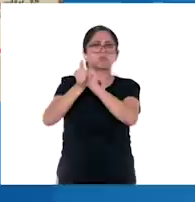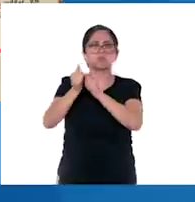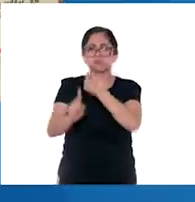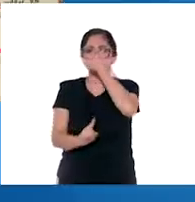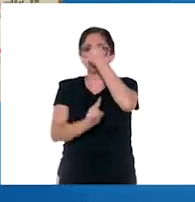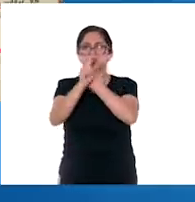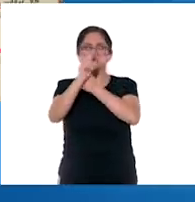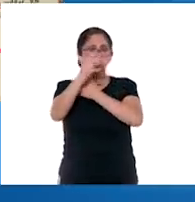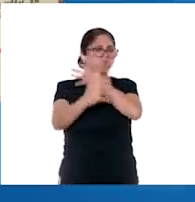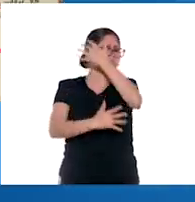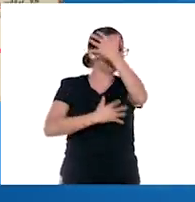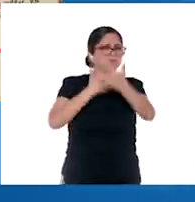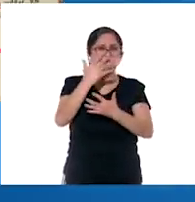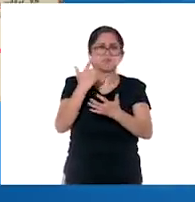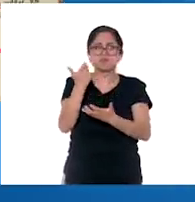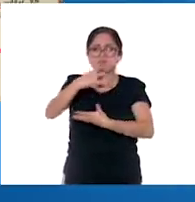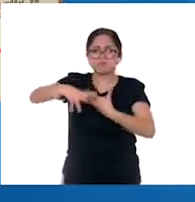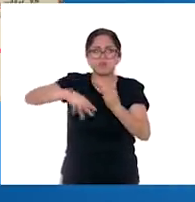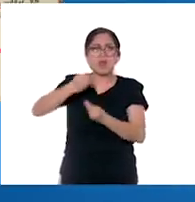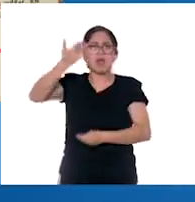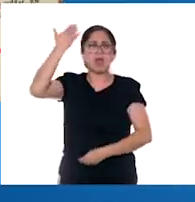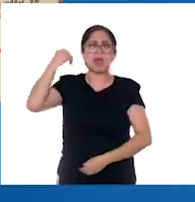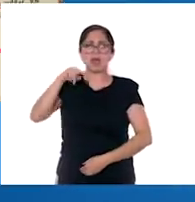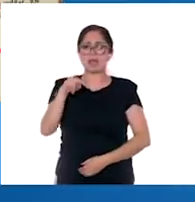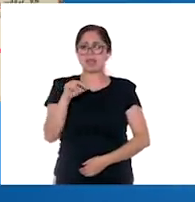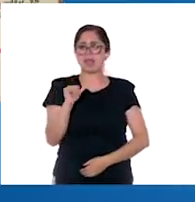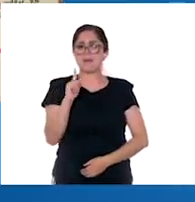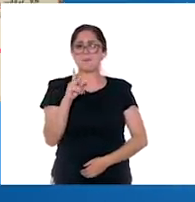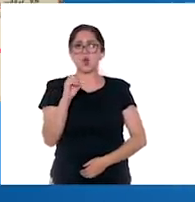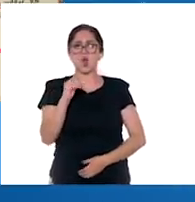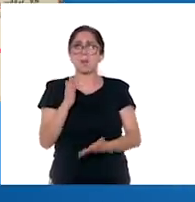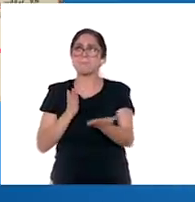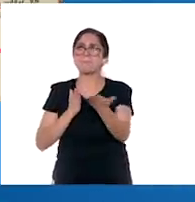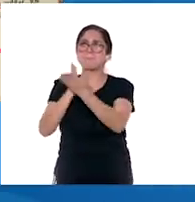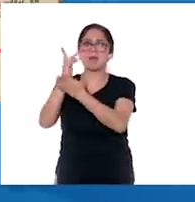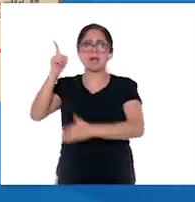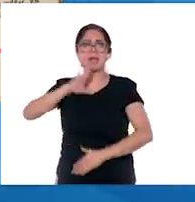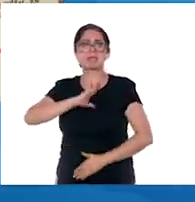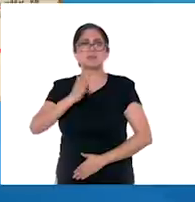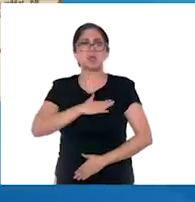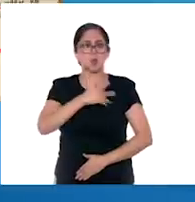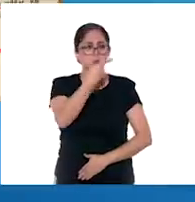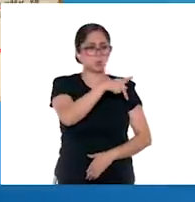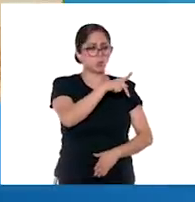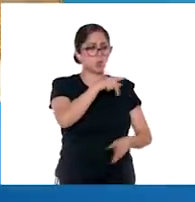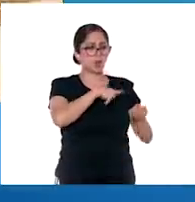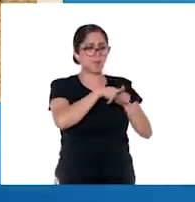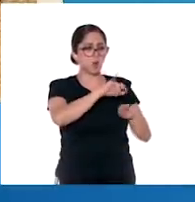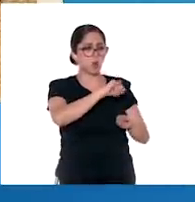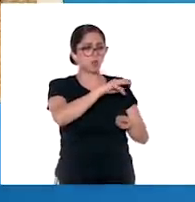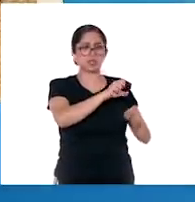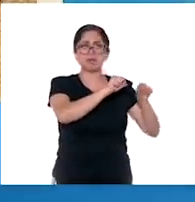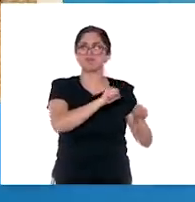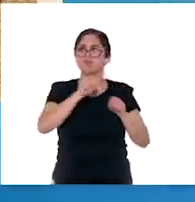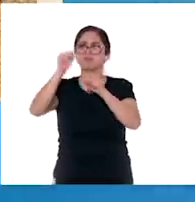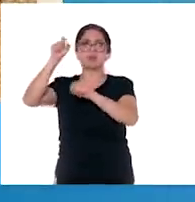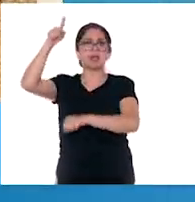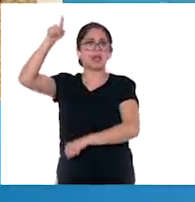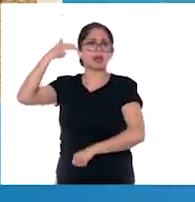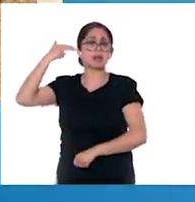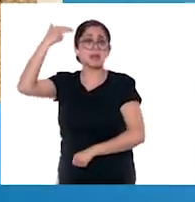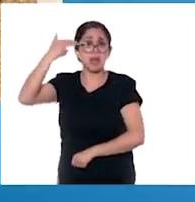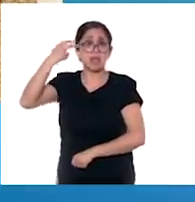que se fue intensificando cuando Napoleón Bonaparte invadió España y colocó en el trono a su hermano José I. Fue en ese momento